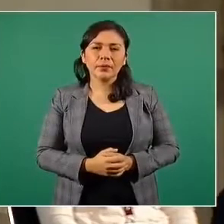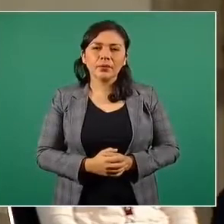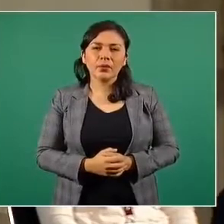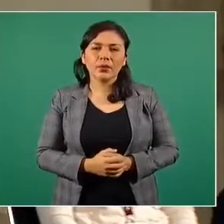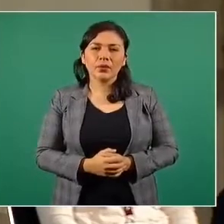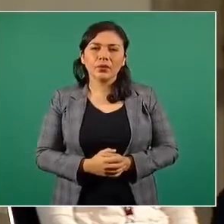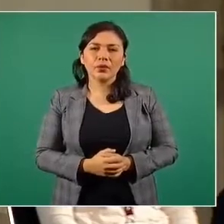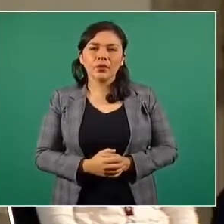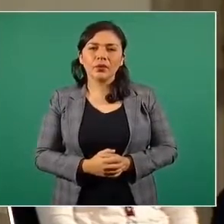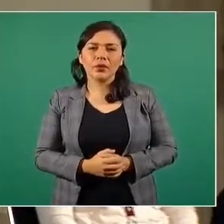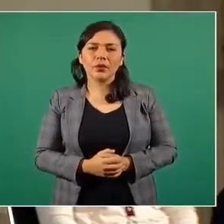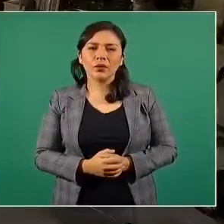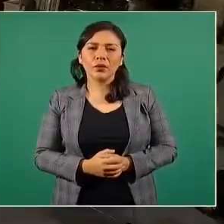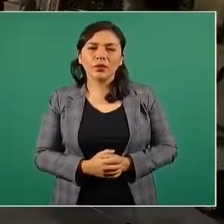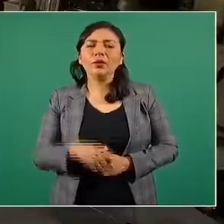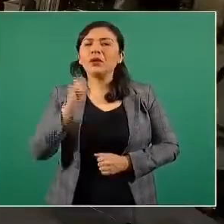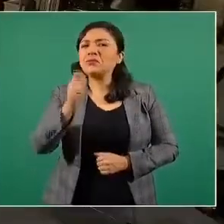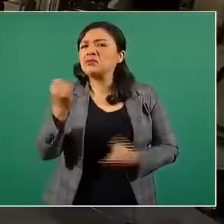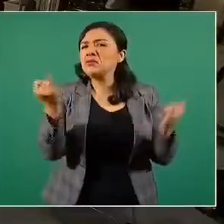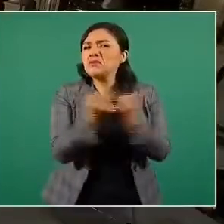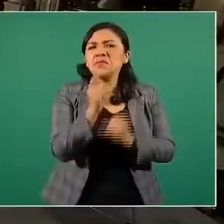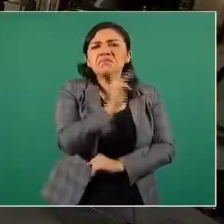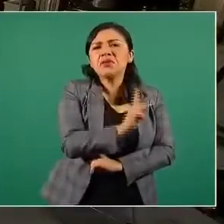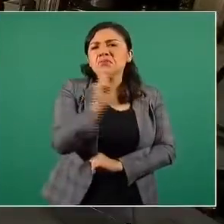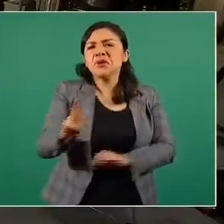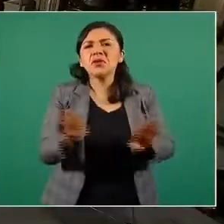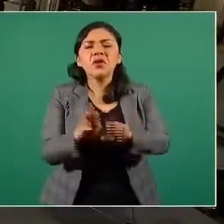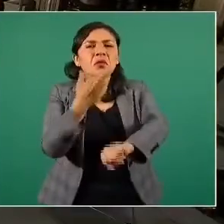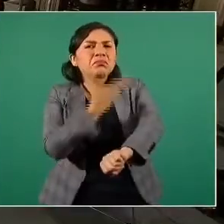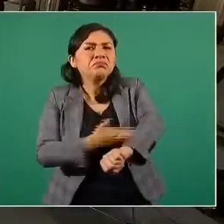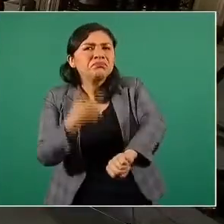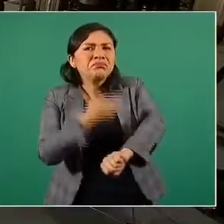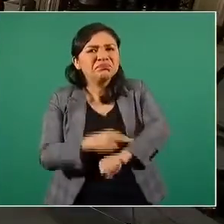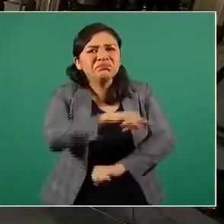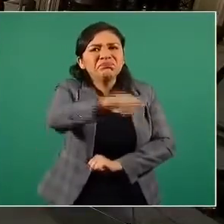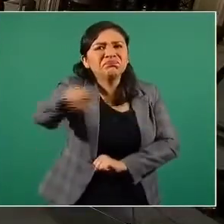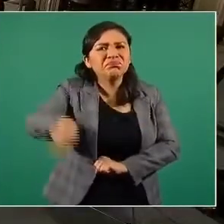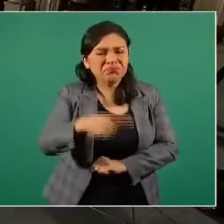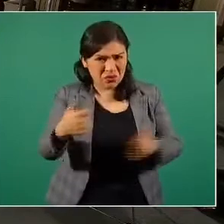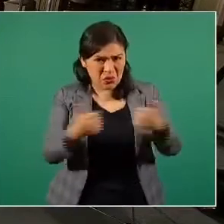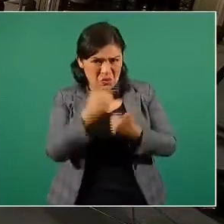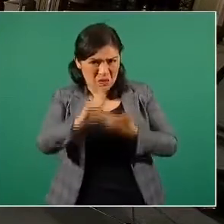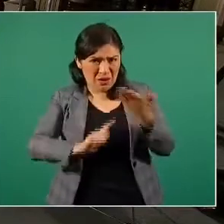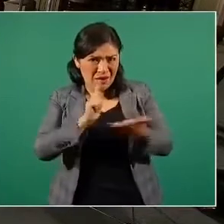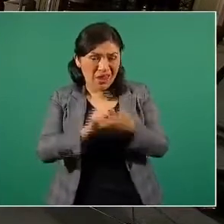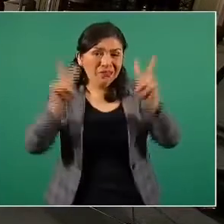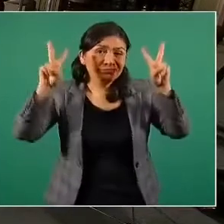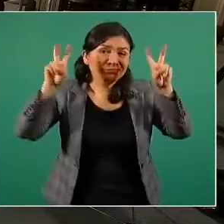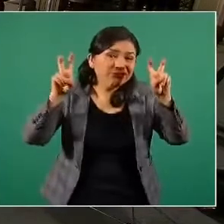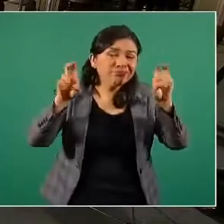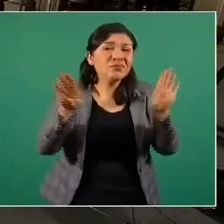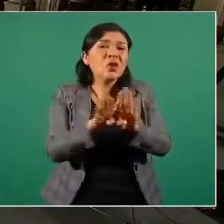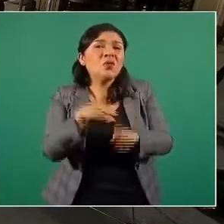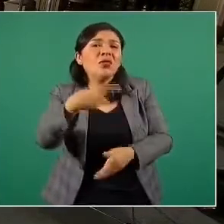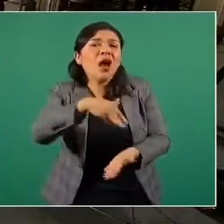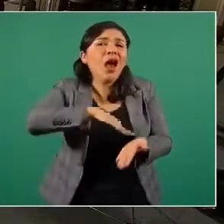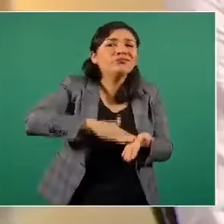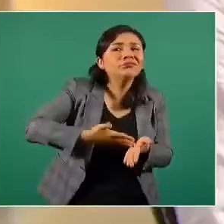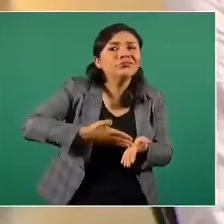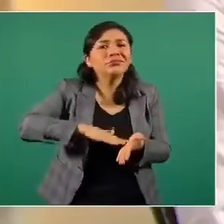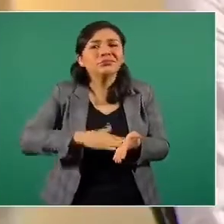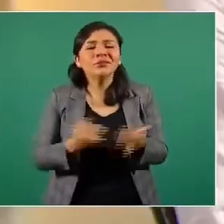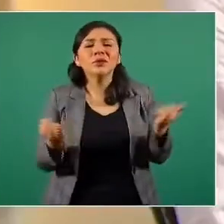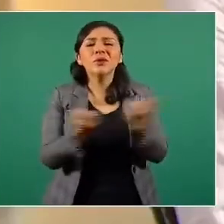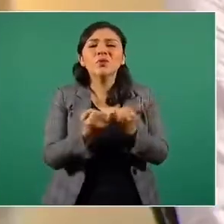pero son similares los procedimientos, similar la legalidad, entre comillas, a modo, y similares